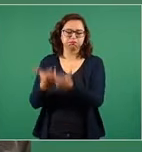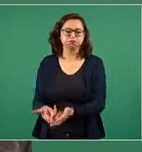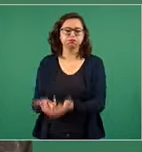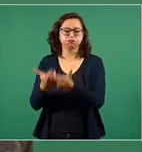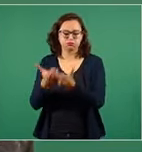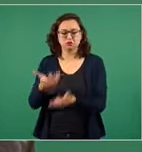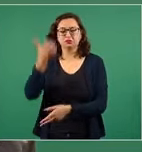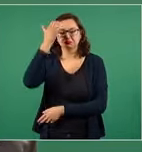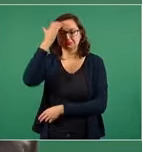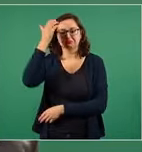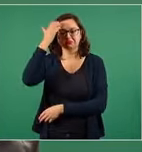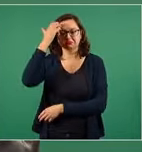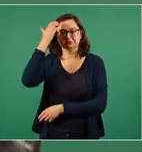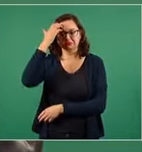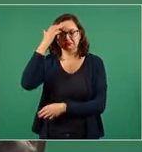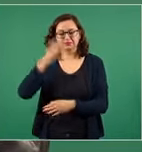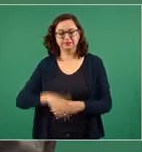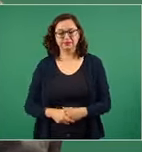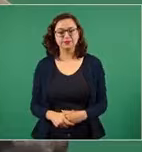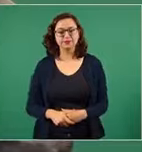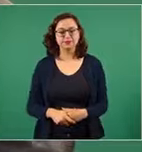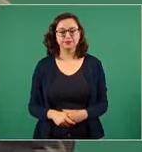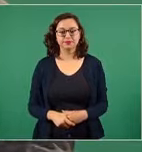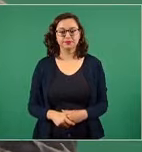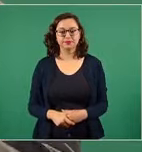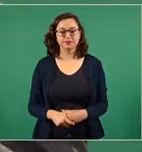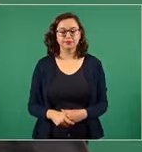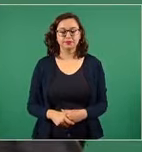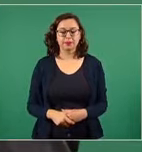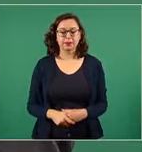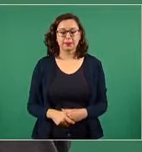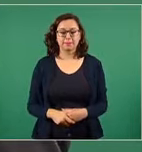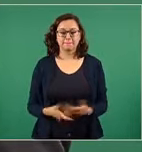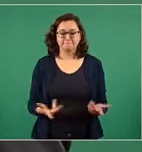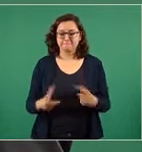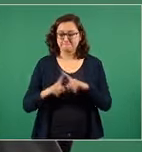México, en el México profundo.